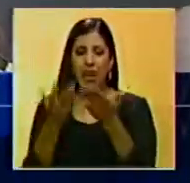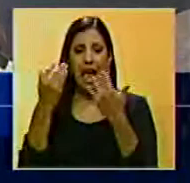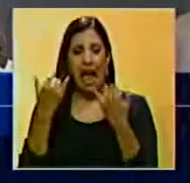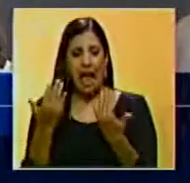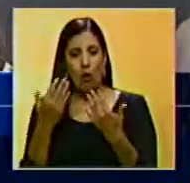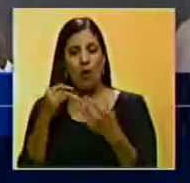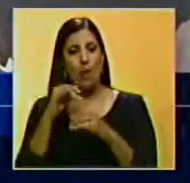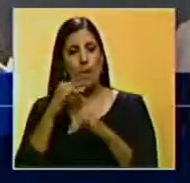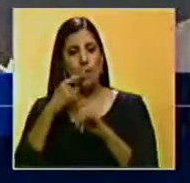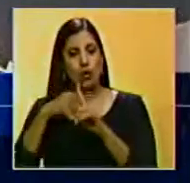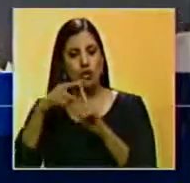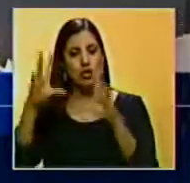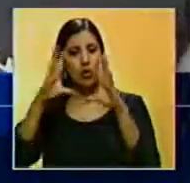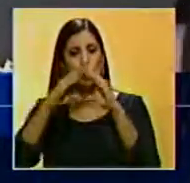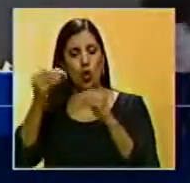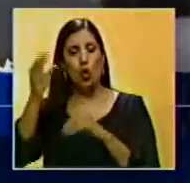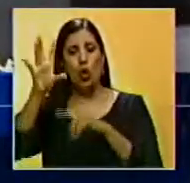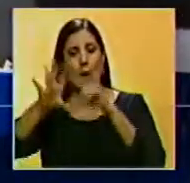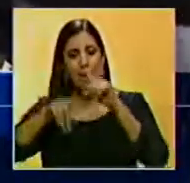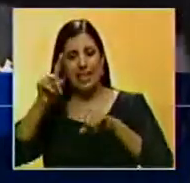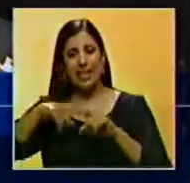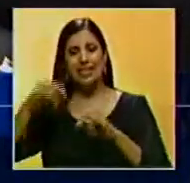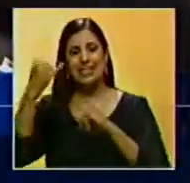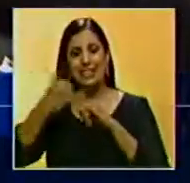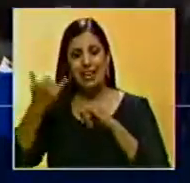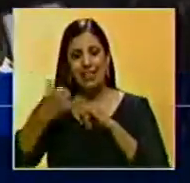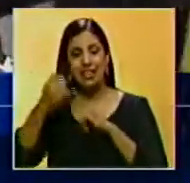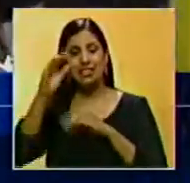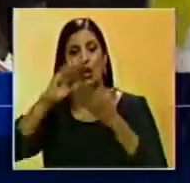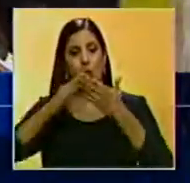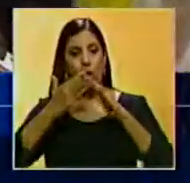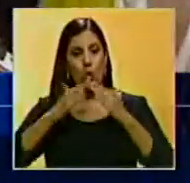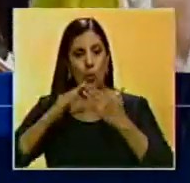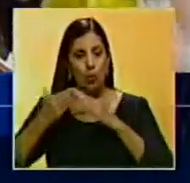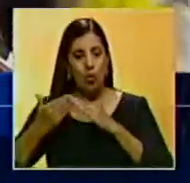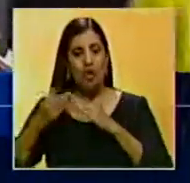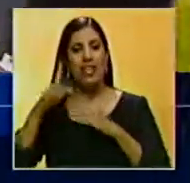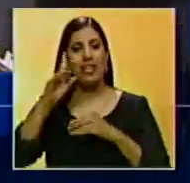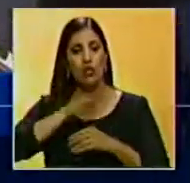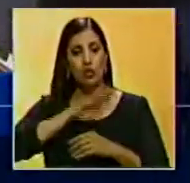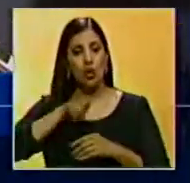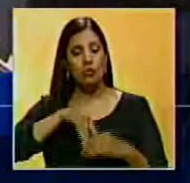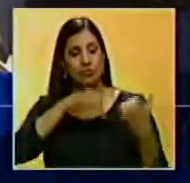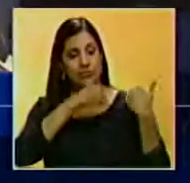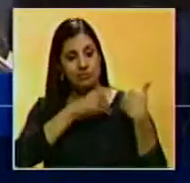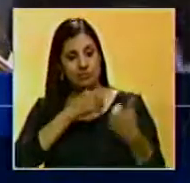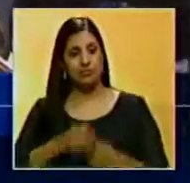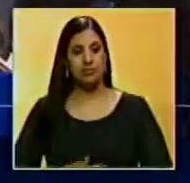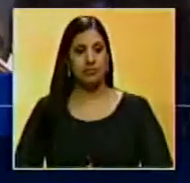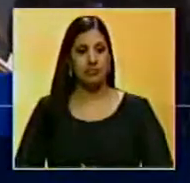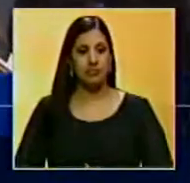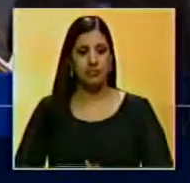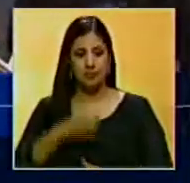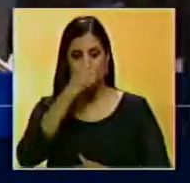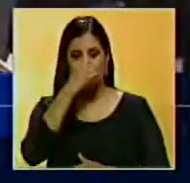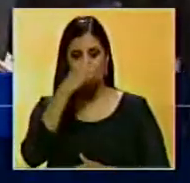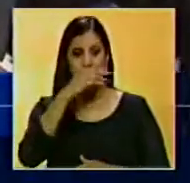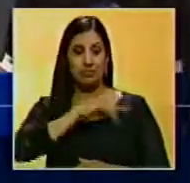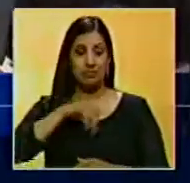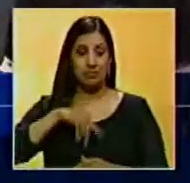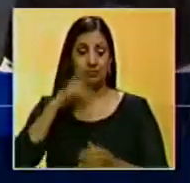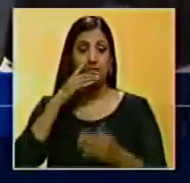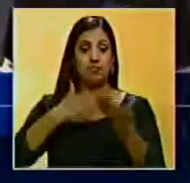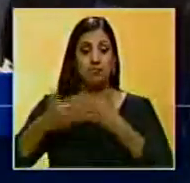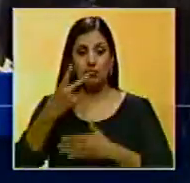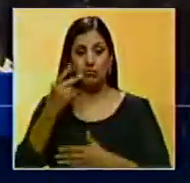positivas en torno al consumo de la cerveza en las comunidades en las que hacemos vida. No solo desde el punto de